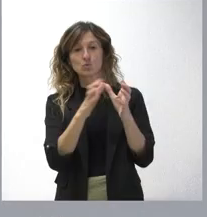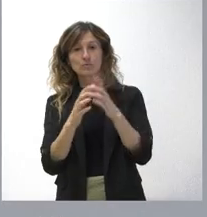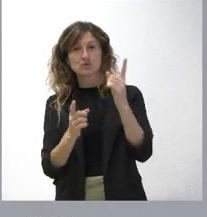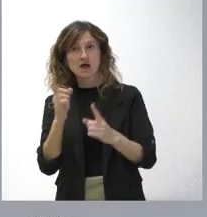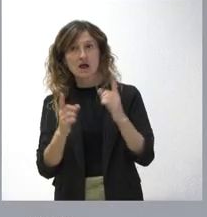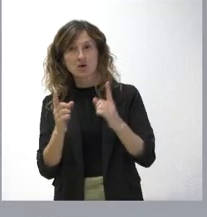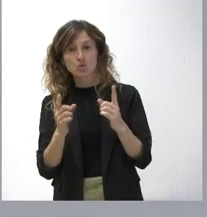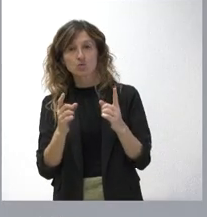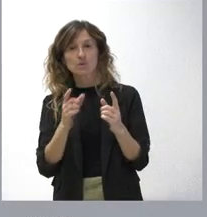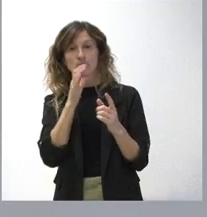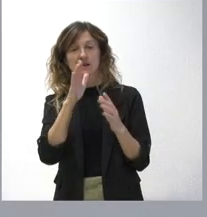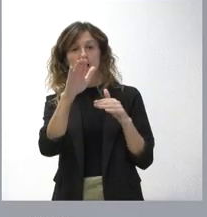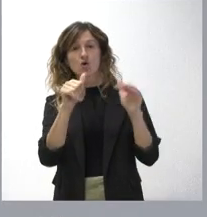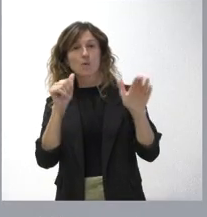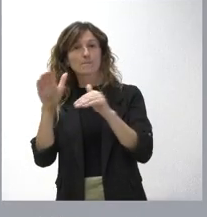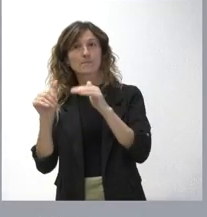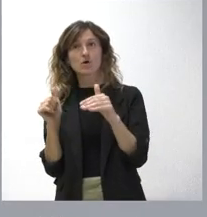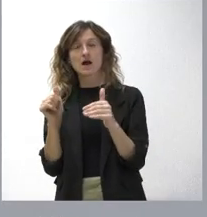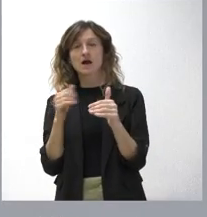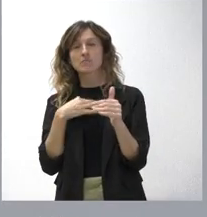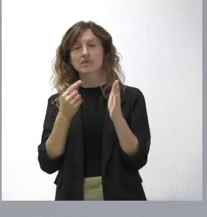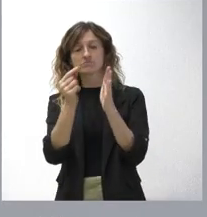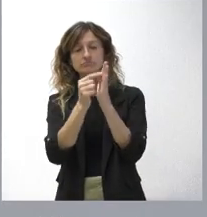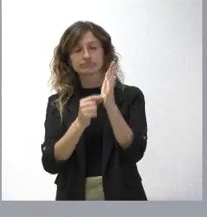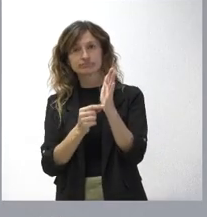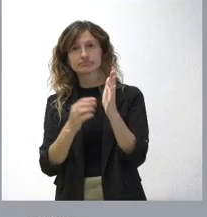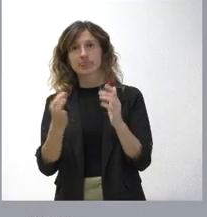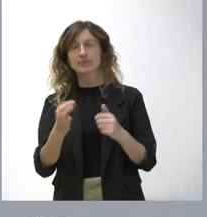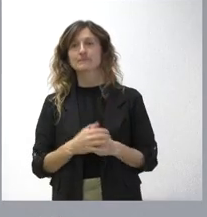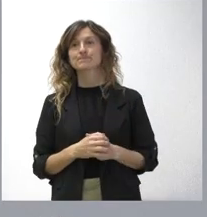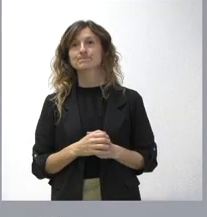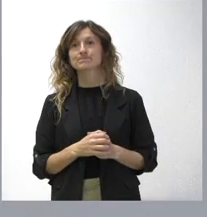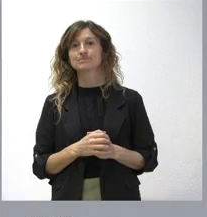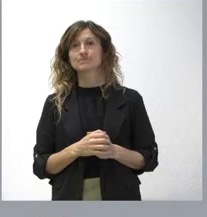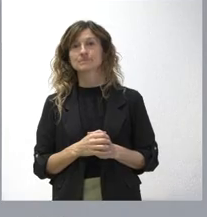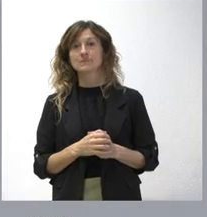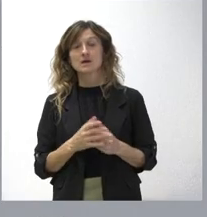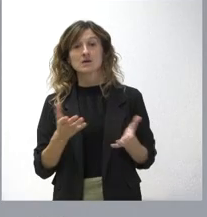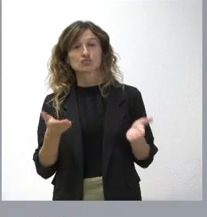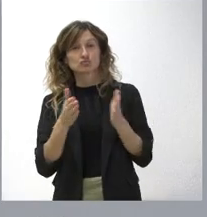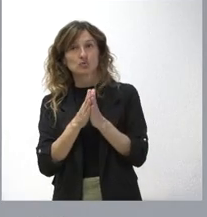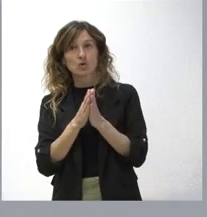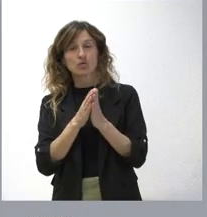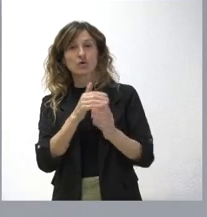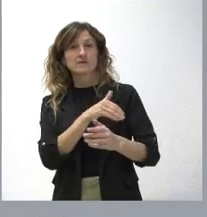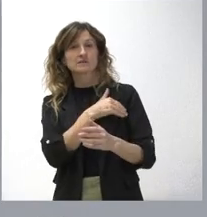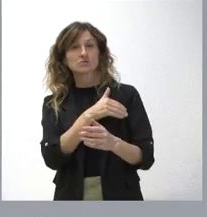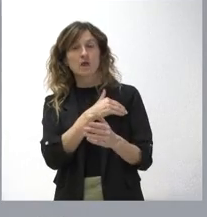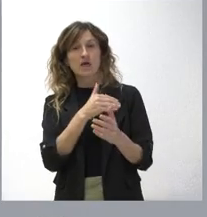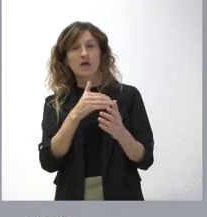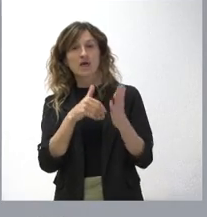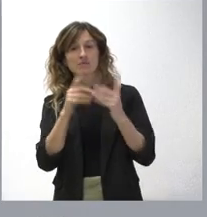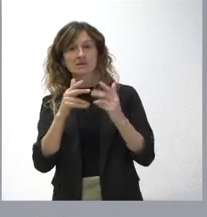a la hora de convocarlos, pueden establecerse. Todo ello se desarrollará por la Escuela de Administración Pública